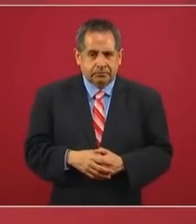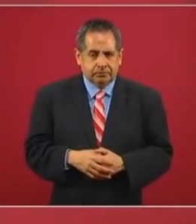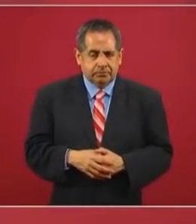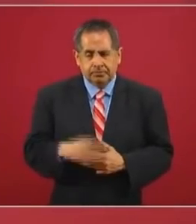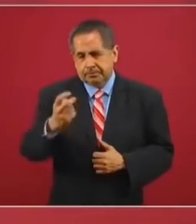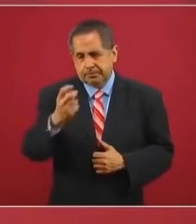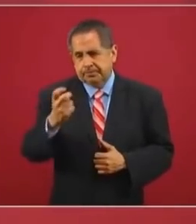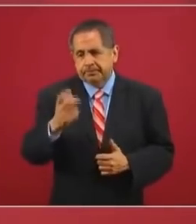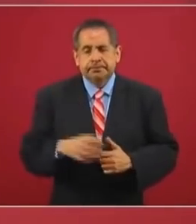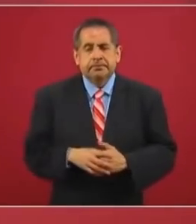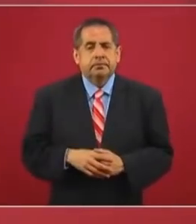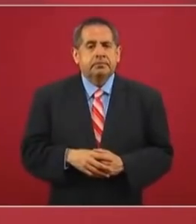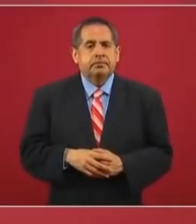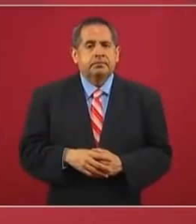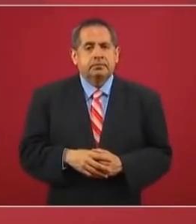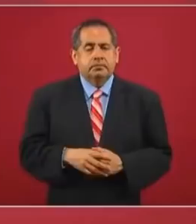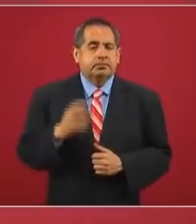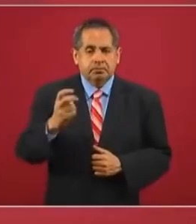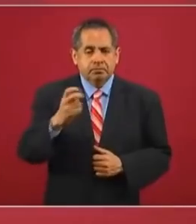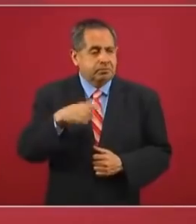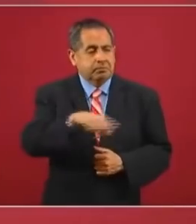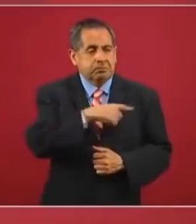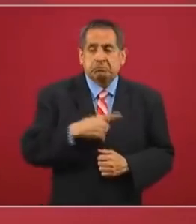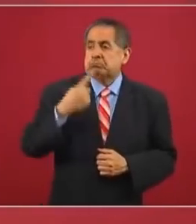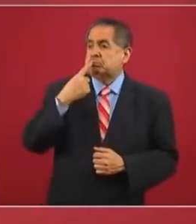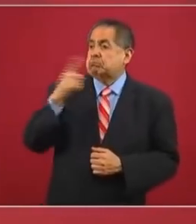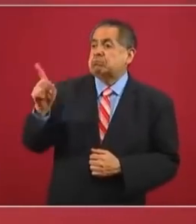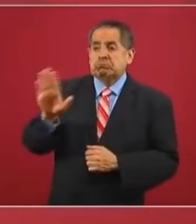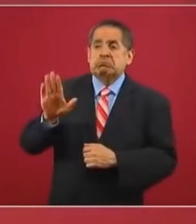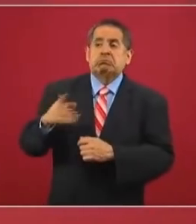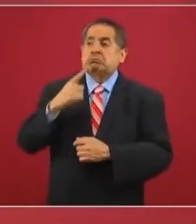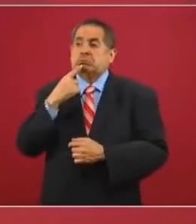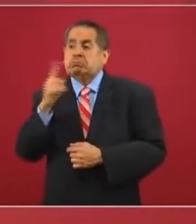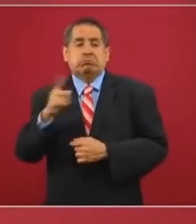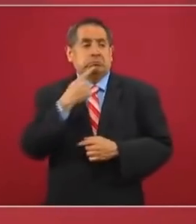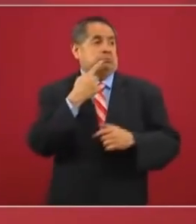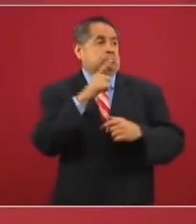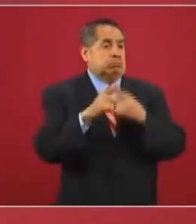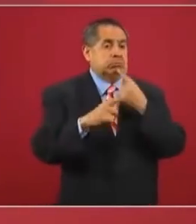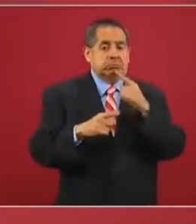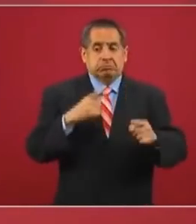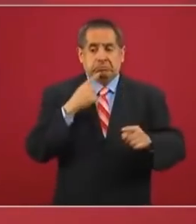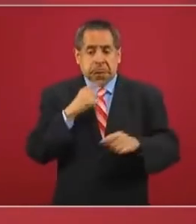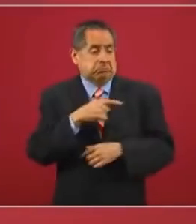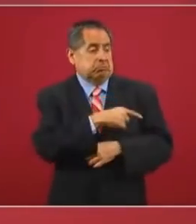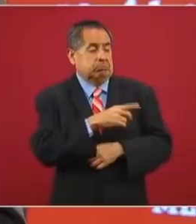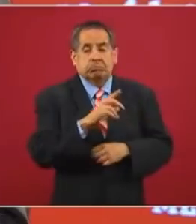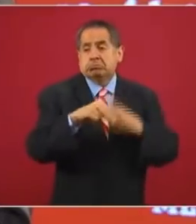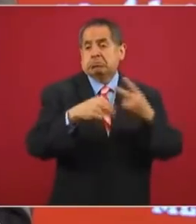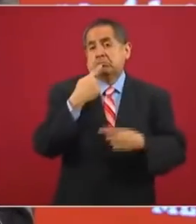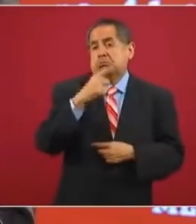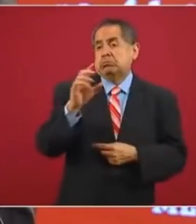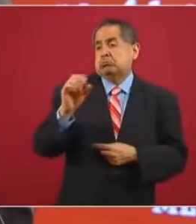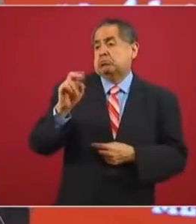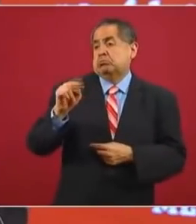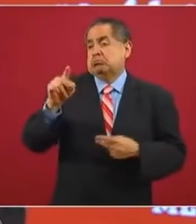Por eso, estas acusaciones que van a la ONU, que van a la